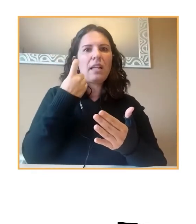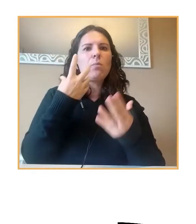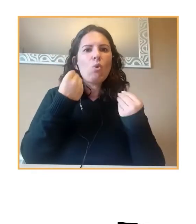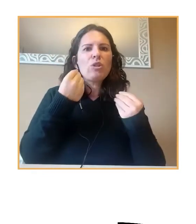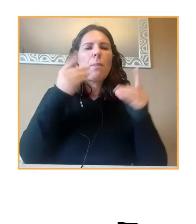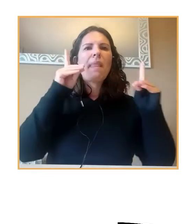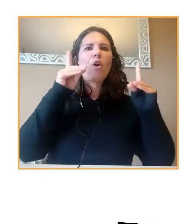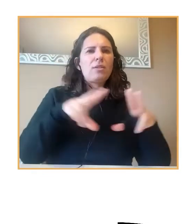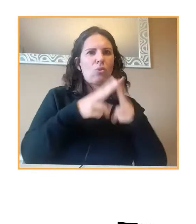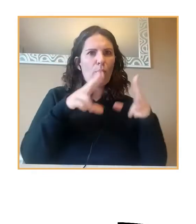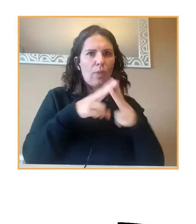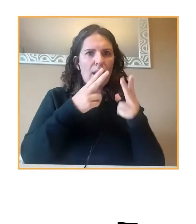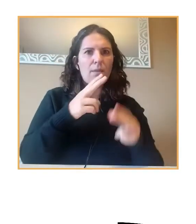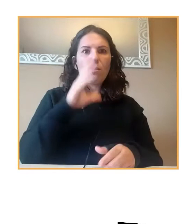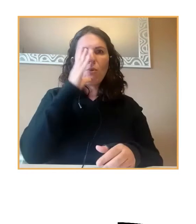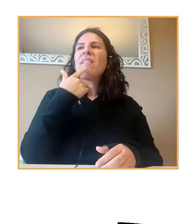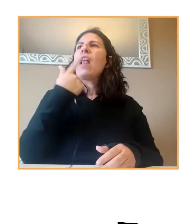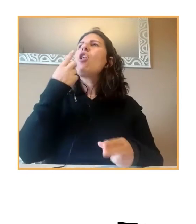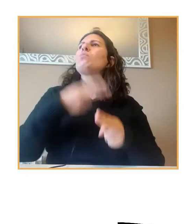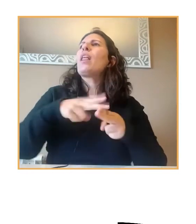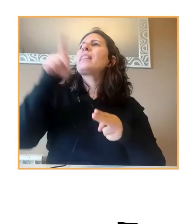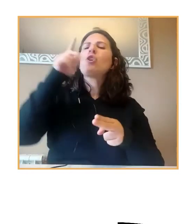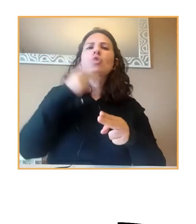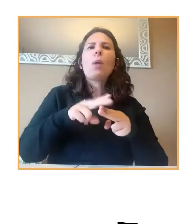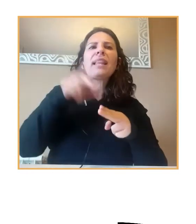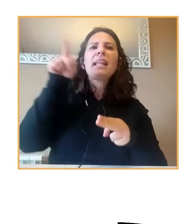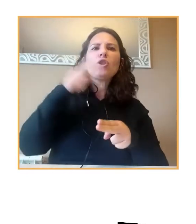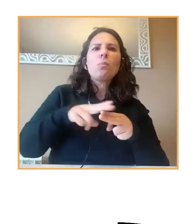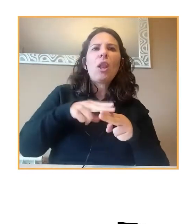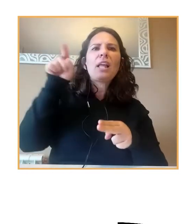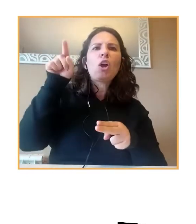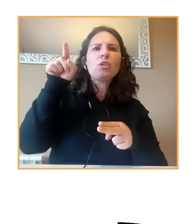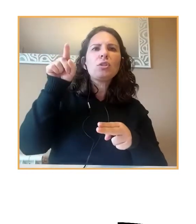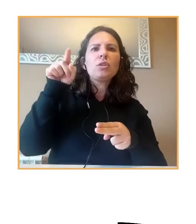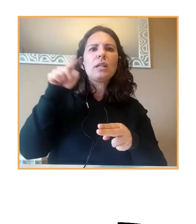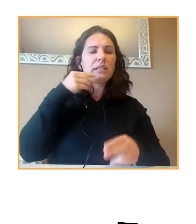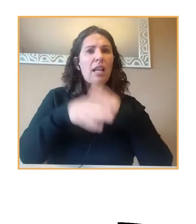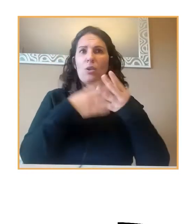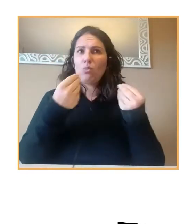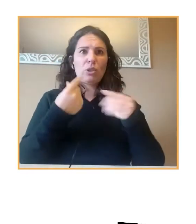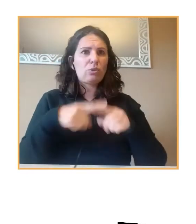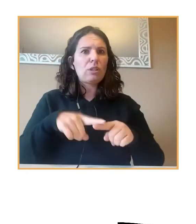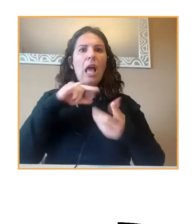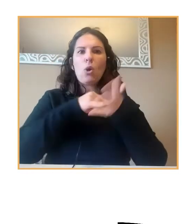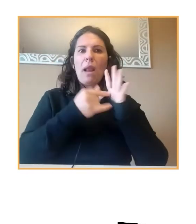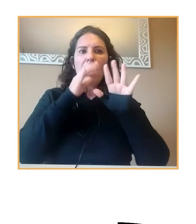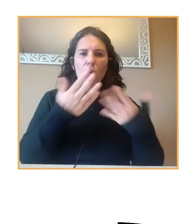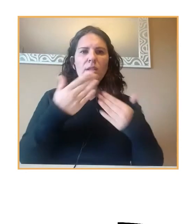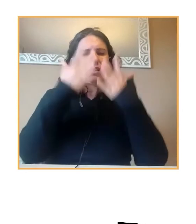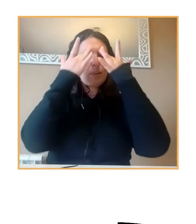punto de que los políticos los políticos están haciendo muchísimas cosas hay un plan para sensibilizar para